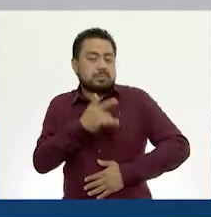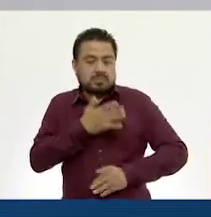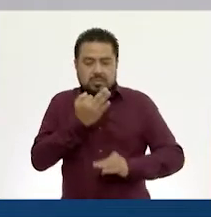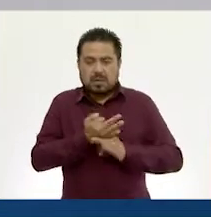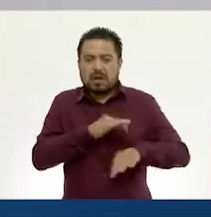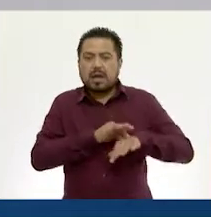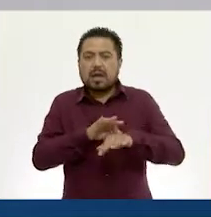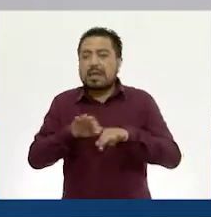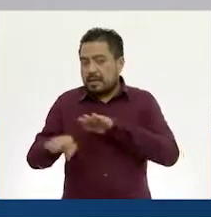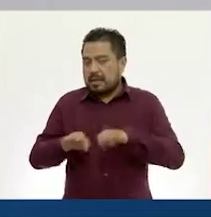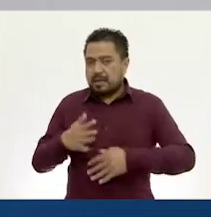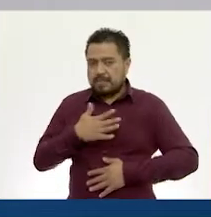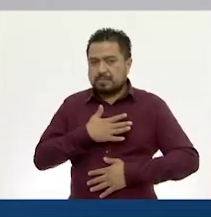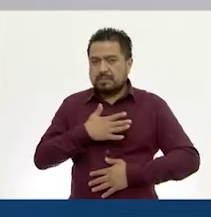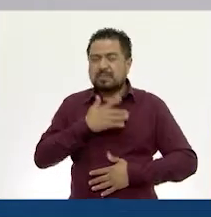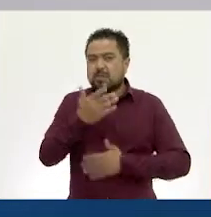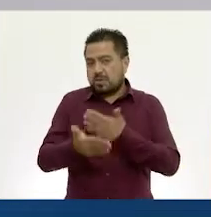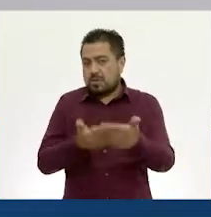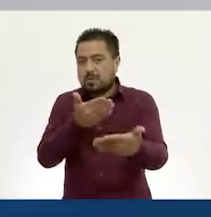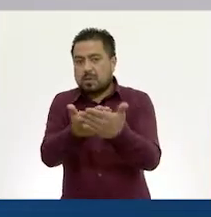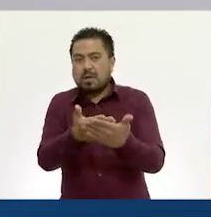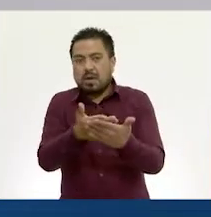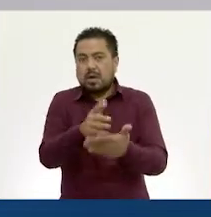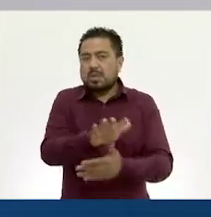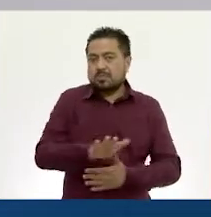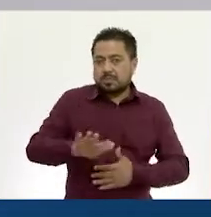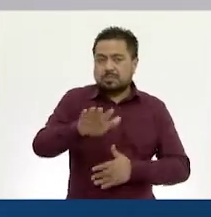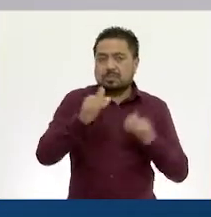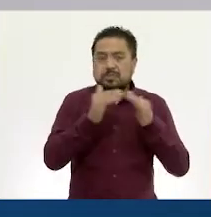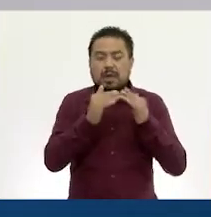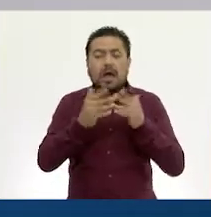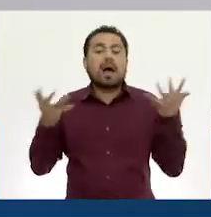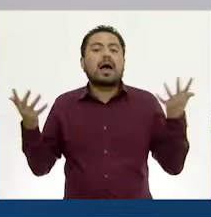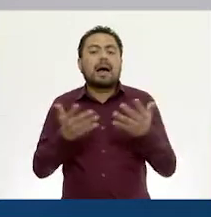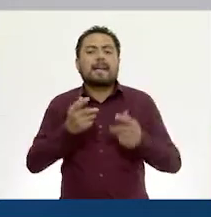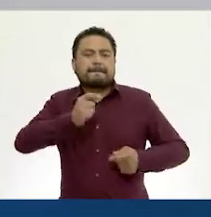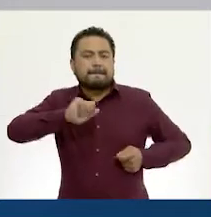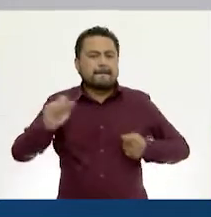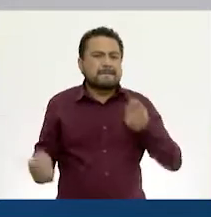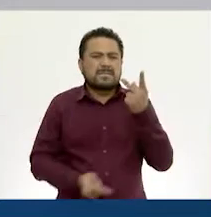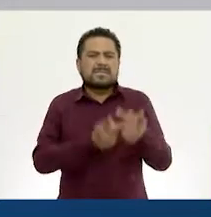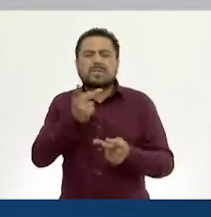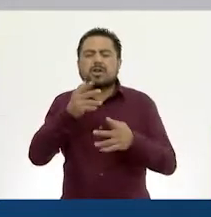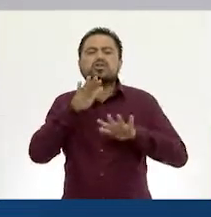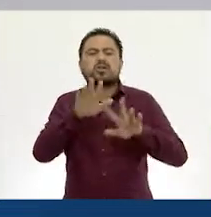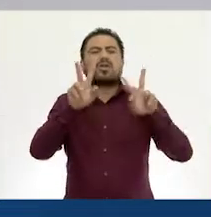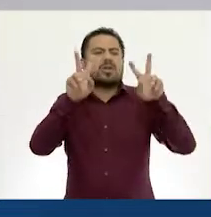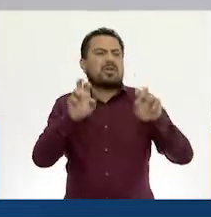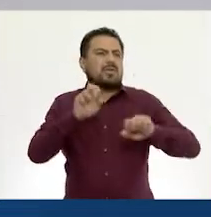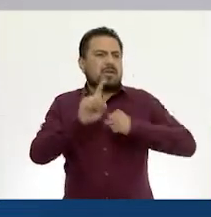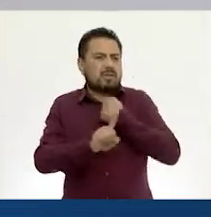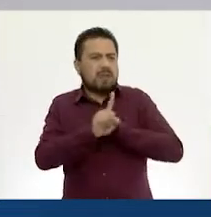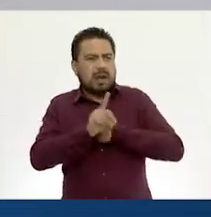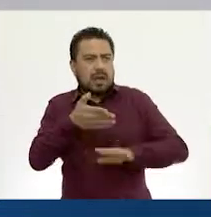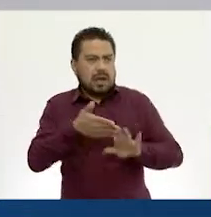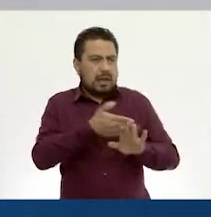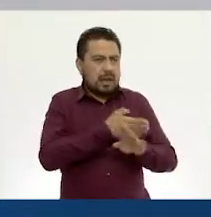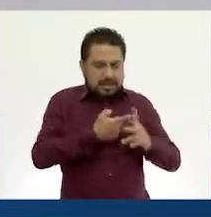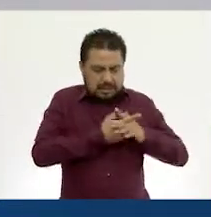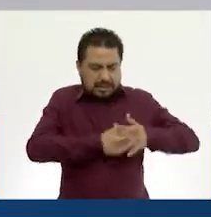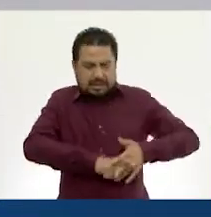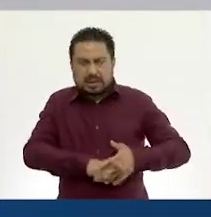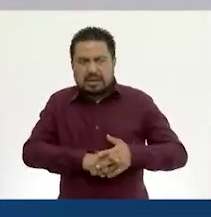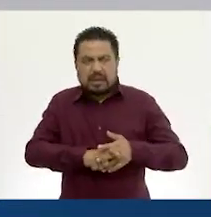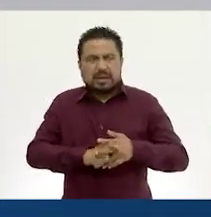para guiar nuestro trabajo, te propongo, María, y les propongo ahí en casa, que hagamos unas preguntas sobre el problema antes de empezar con las operaciones?